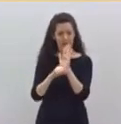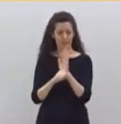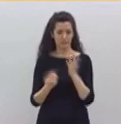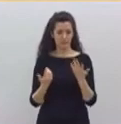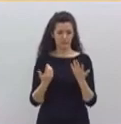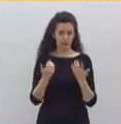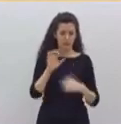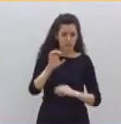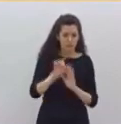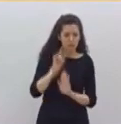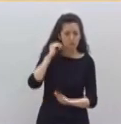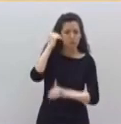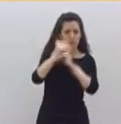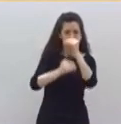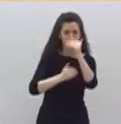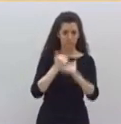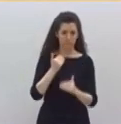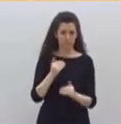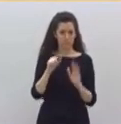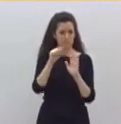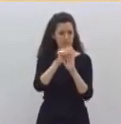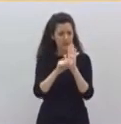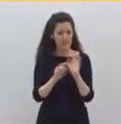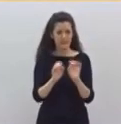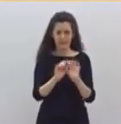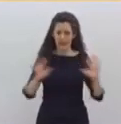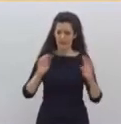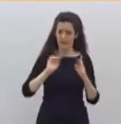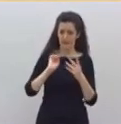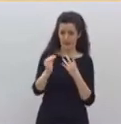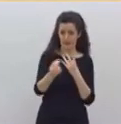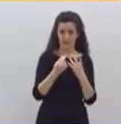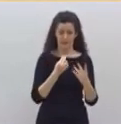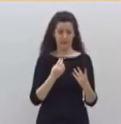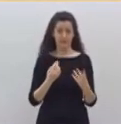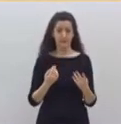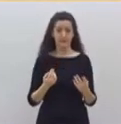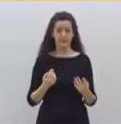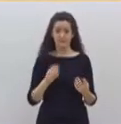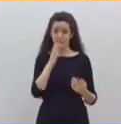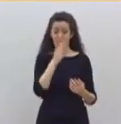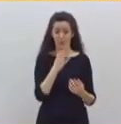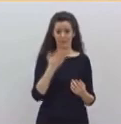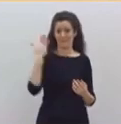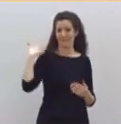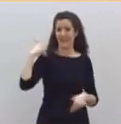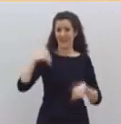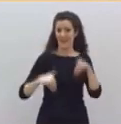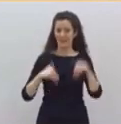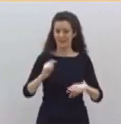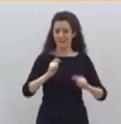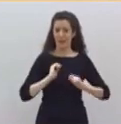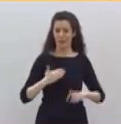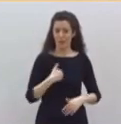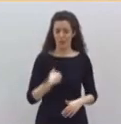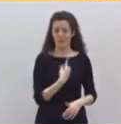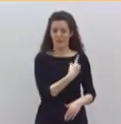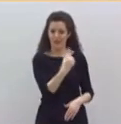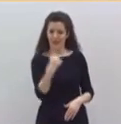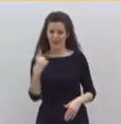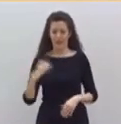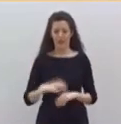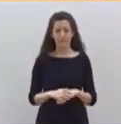proporcionalidad que el mandato de las urnas nos dieron a cada partido. Abierta a expertos, a agentes sociales y a sectores